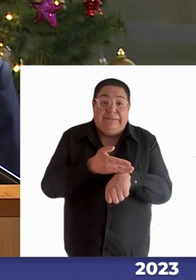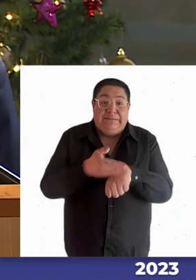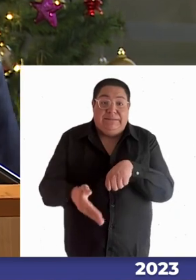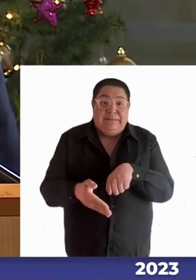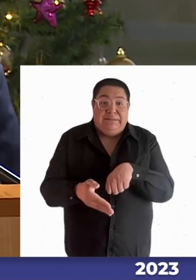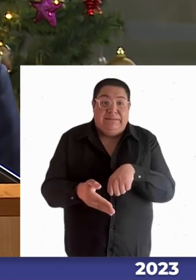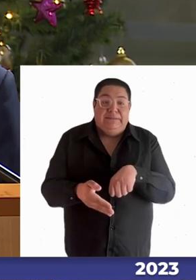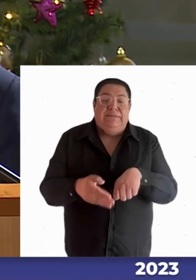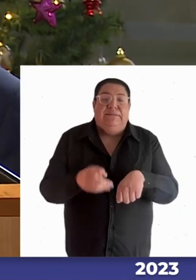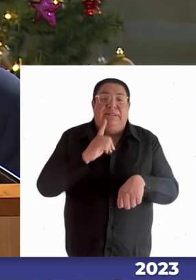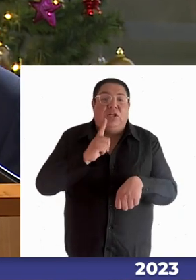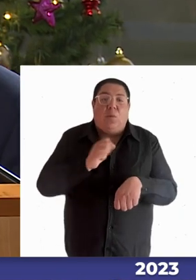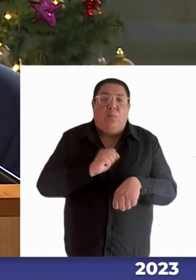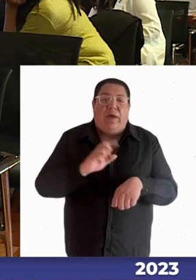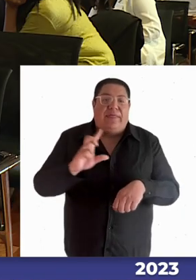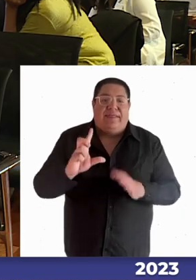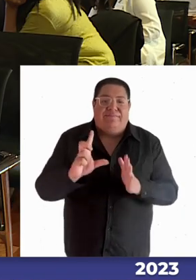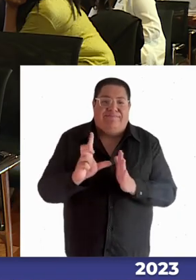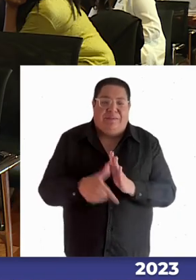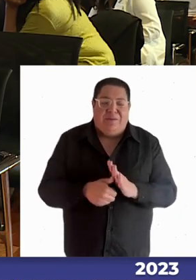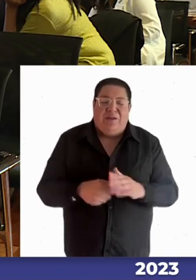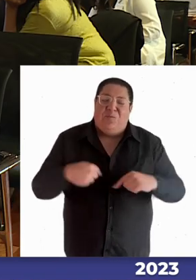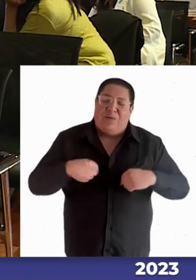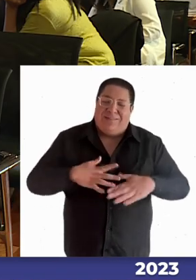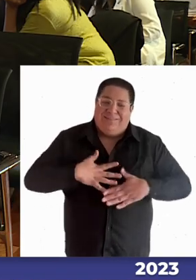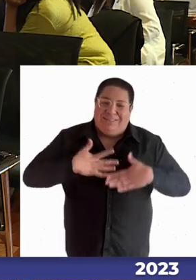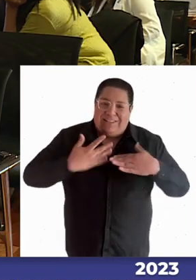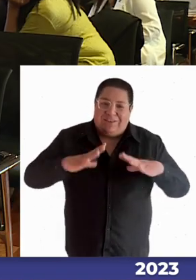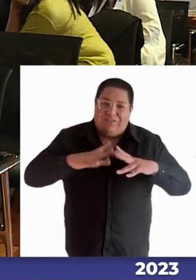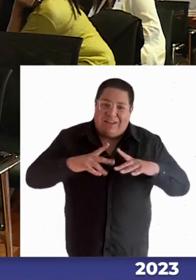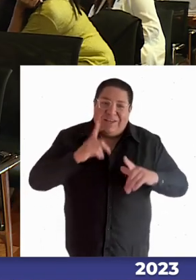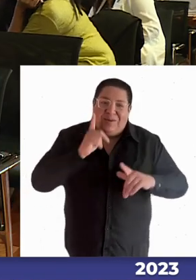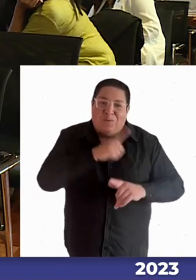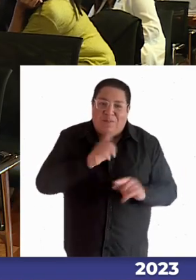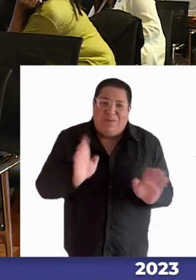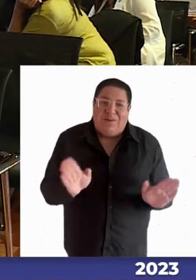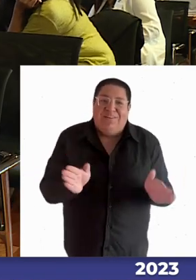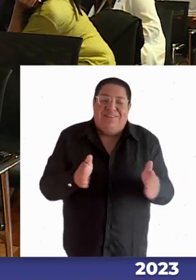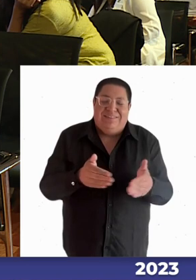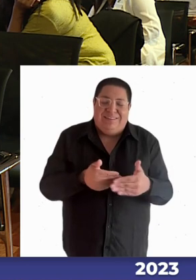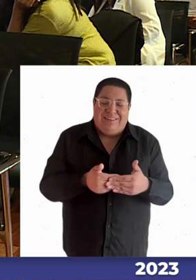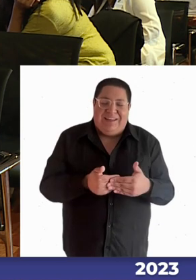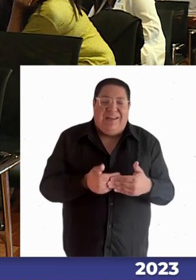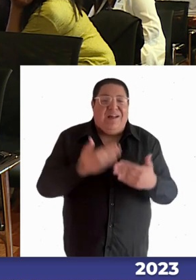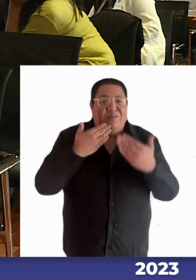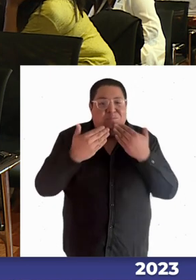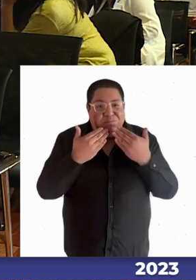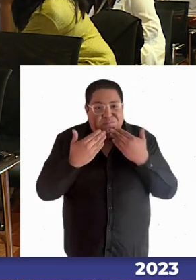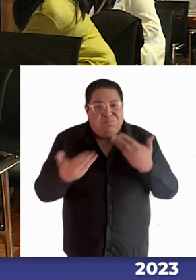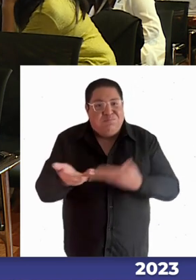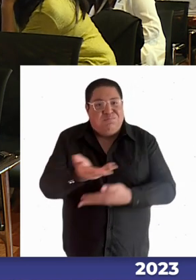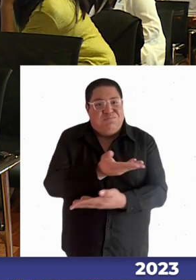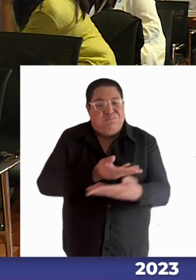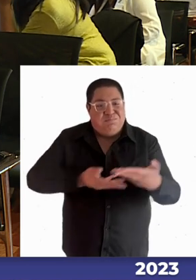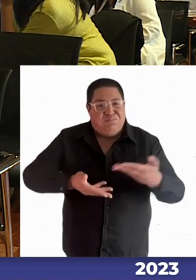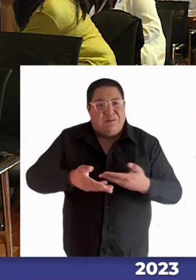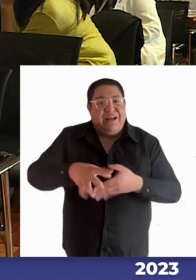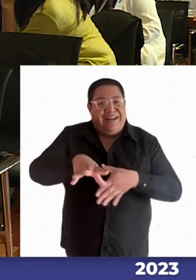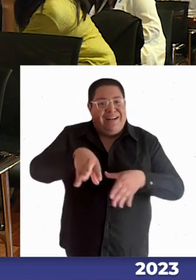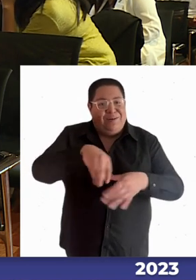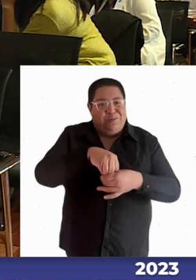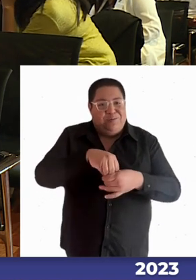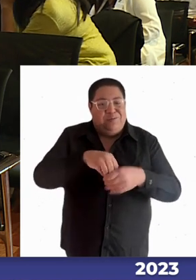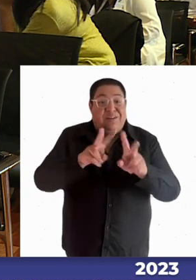puede demorar así que feliz de culminar este diálogo de inclusión en este caso con énfasis en lo